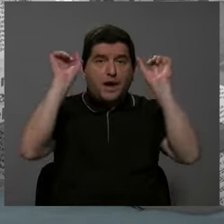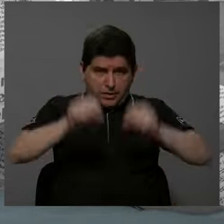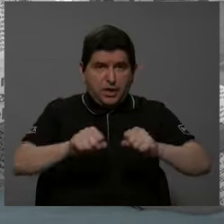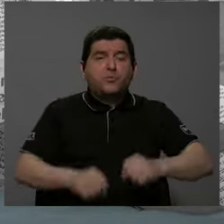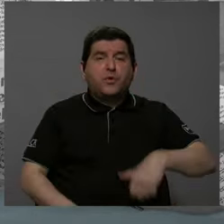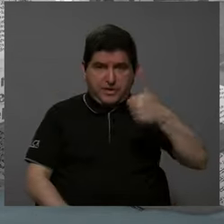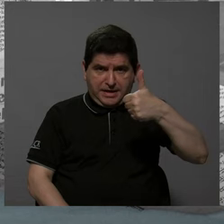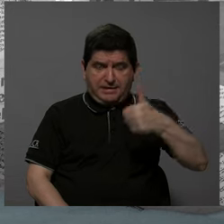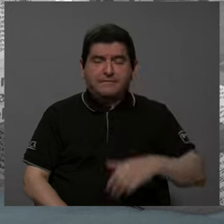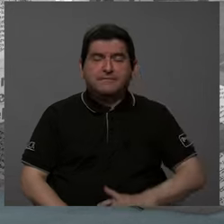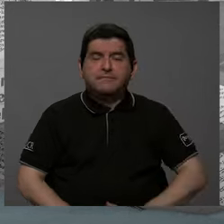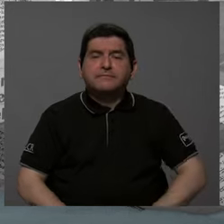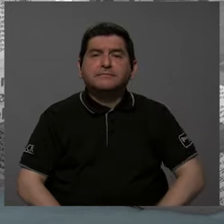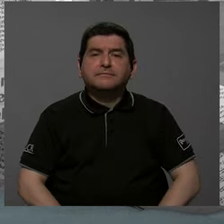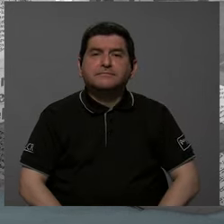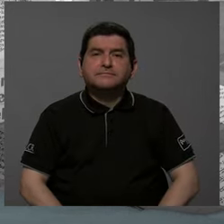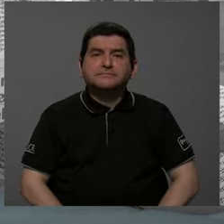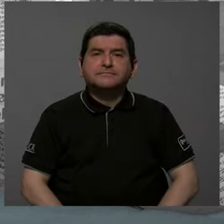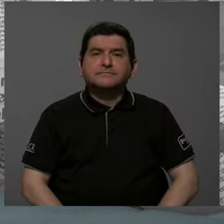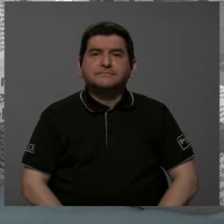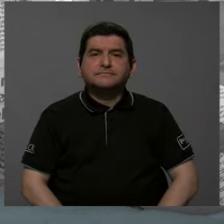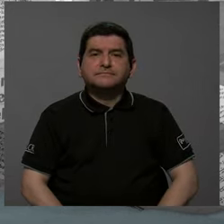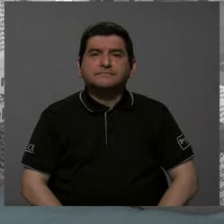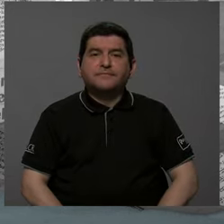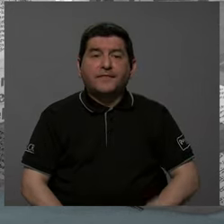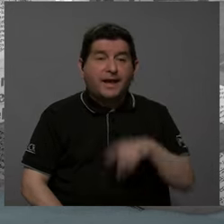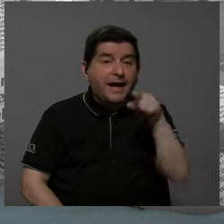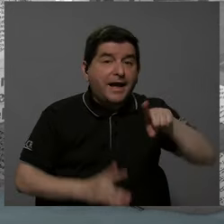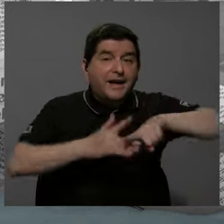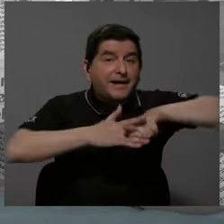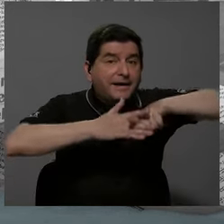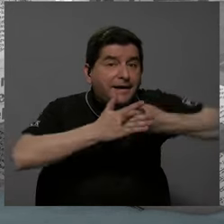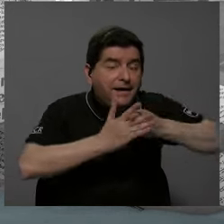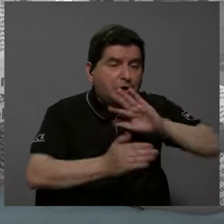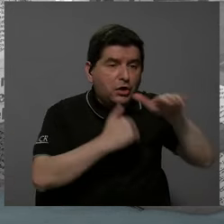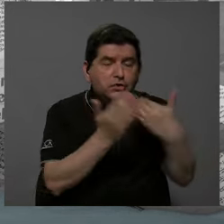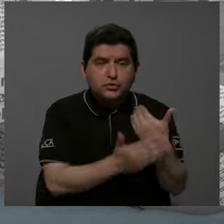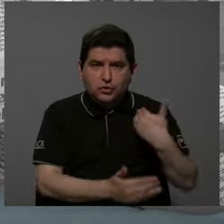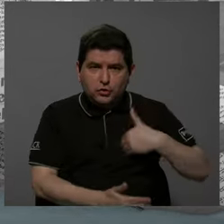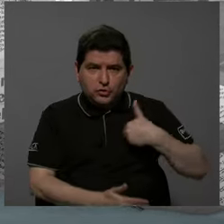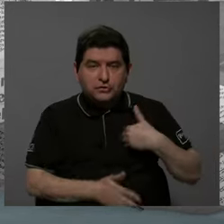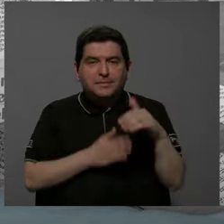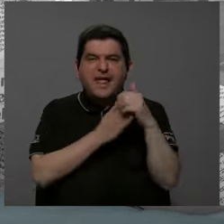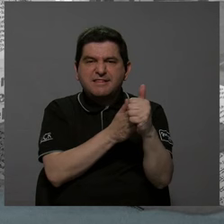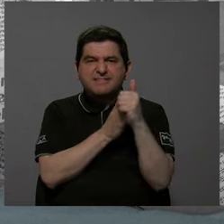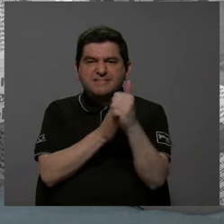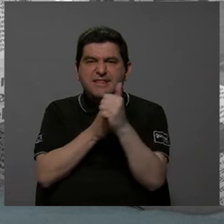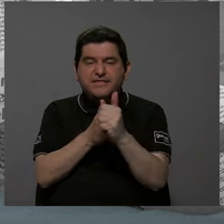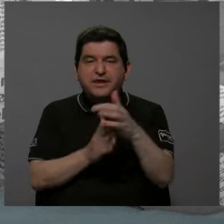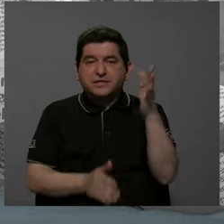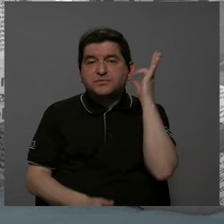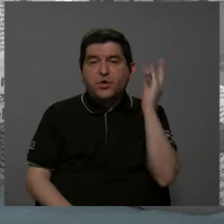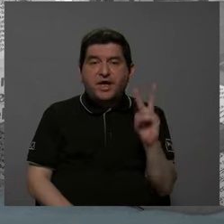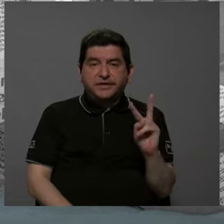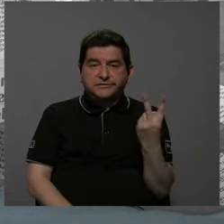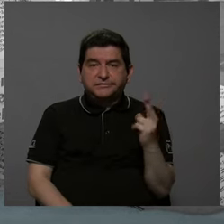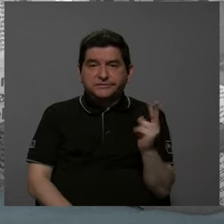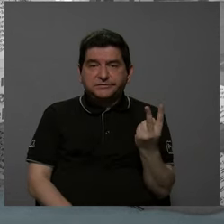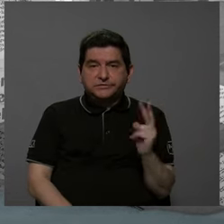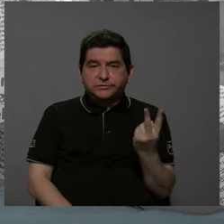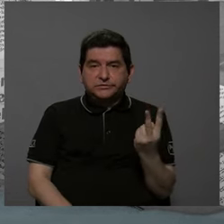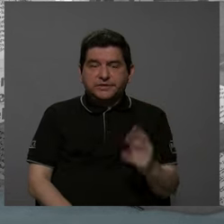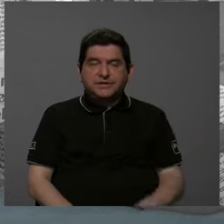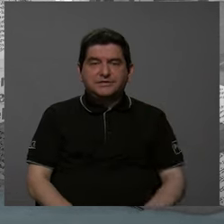sino en puestos elegibles. Entonces, ahí empezó que todos los hombres se encabezaban y las mujeres quedaban de segundas. O